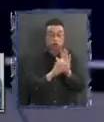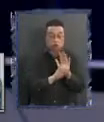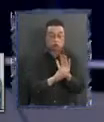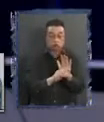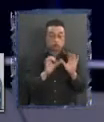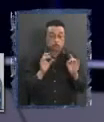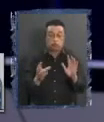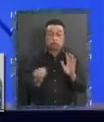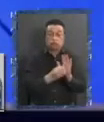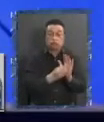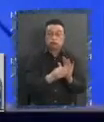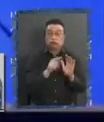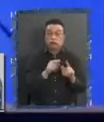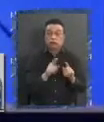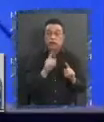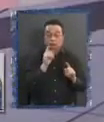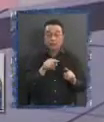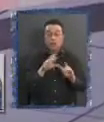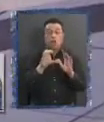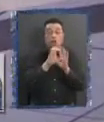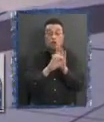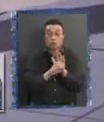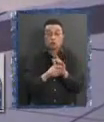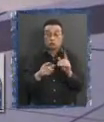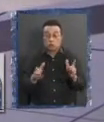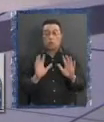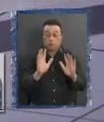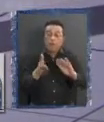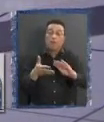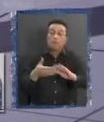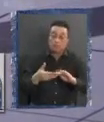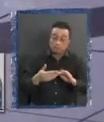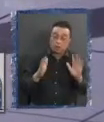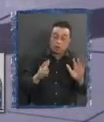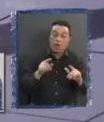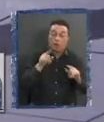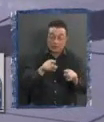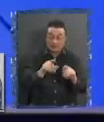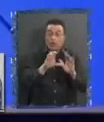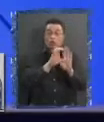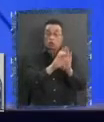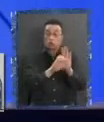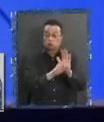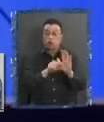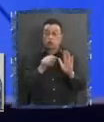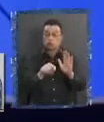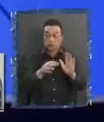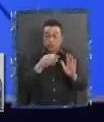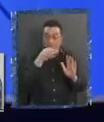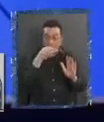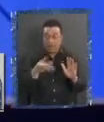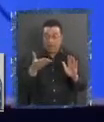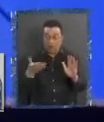y los... Pero en esa Constitución donde nosotros... Perdona, perdona, pero en esa Constitución, la que ahora está en el rige, nosotros no somos